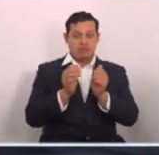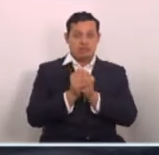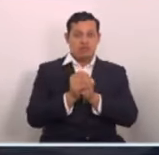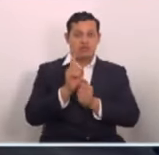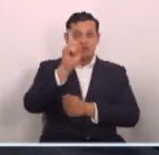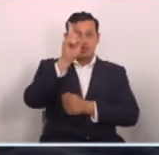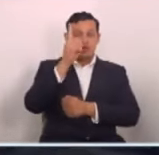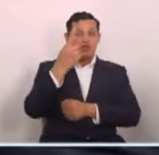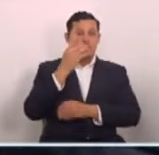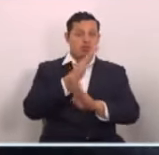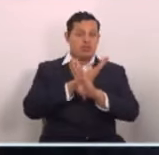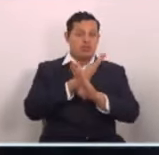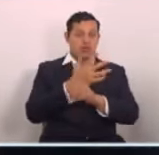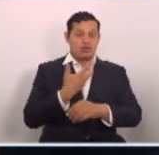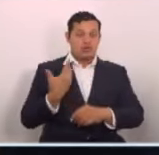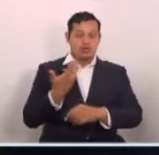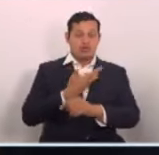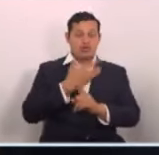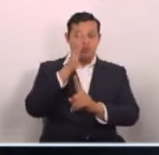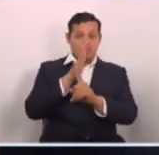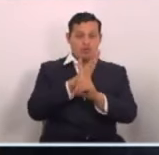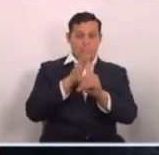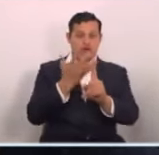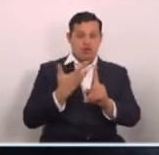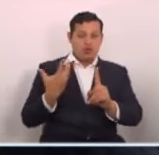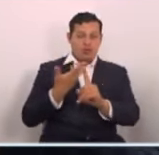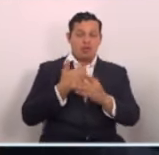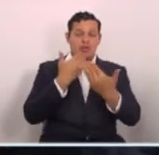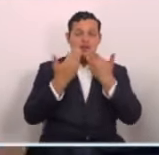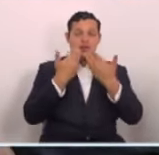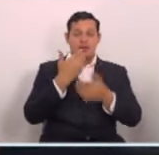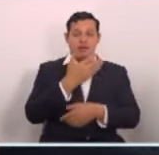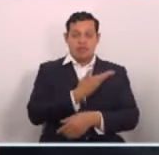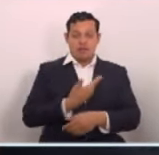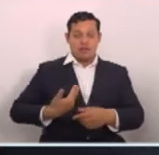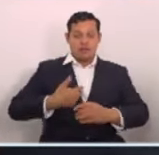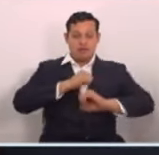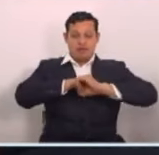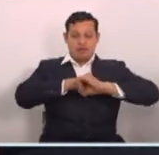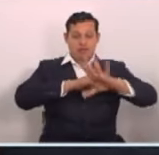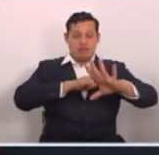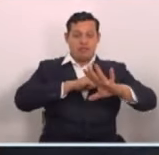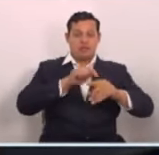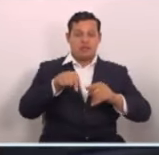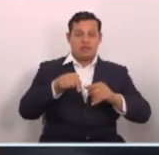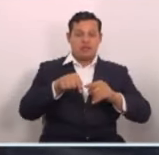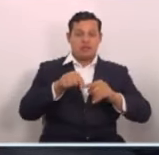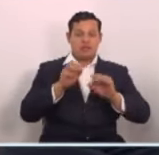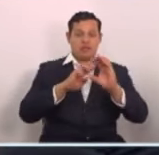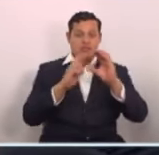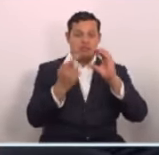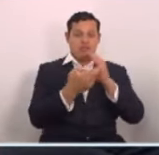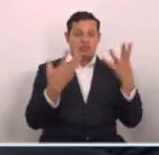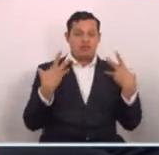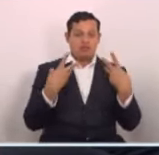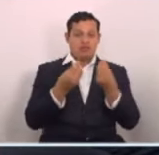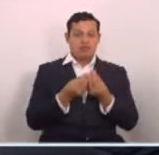Dios nos proteja a todos y bendiga a todos. Decía el presidente en el tuit que ponía hace unas horas.